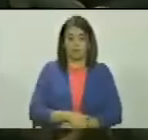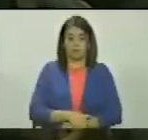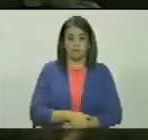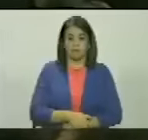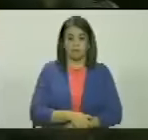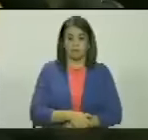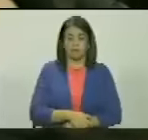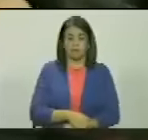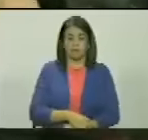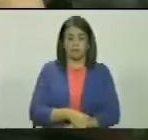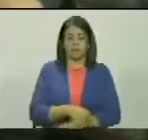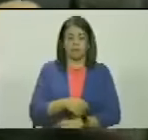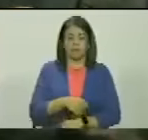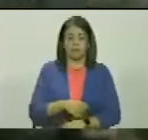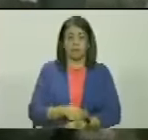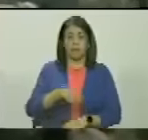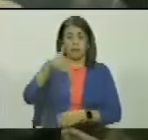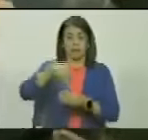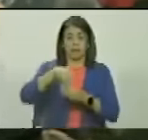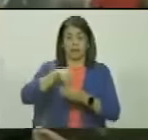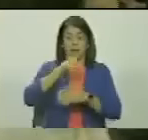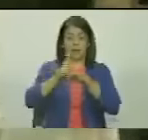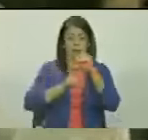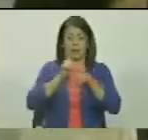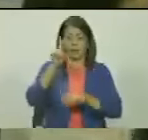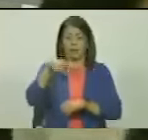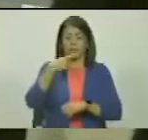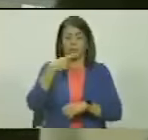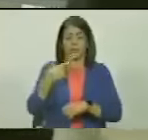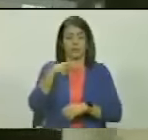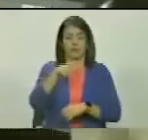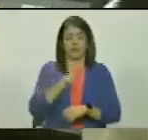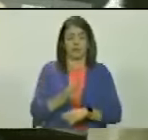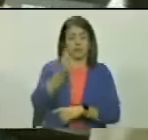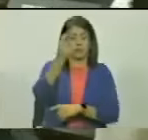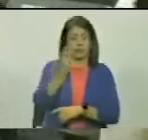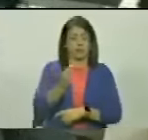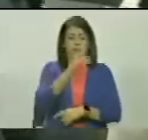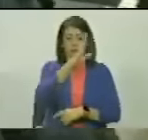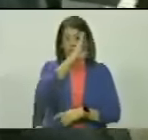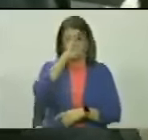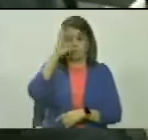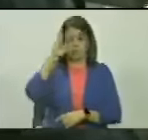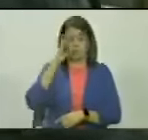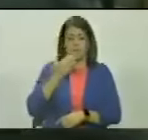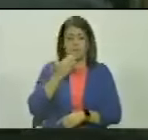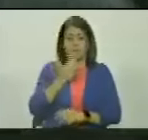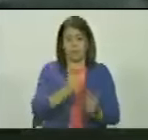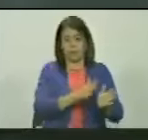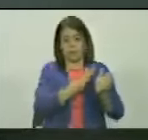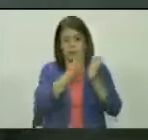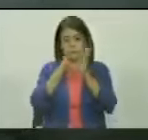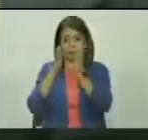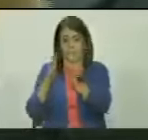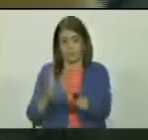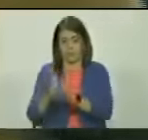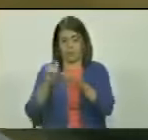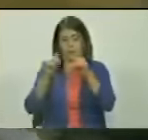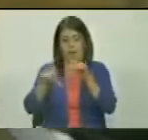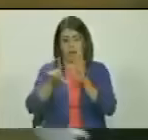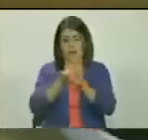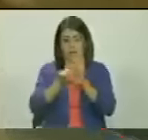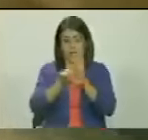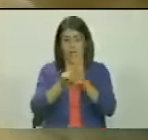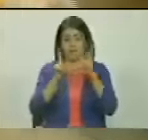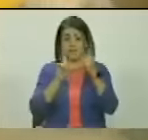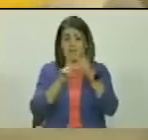el referéndum consultivo. Y al mismo tiempo, el diputado Diosdado Cabello solicitó el diferimiento de esta